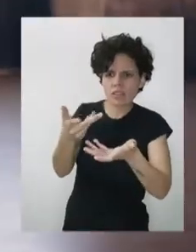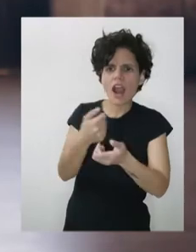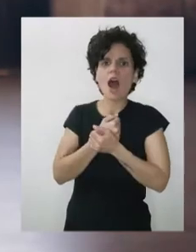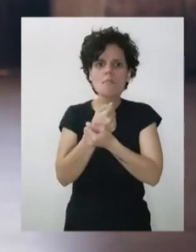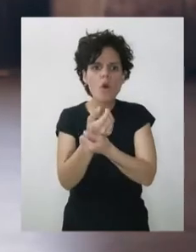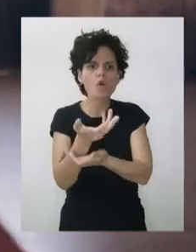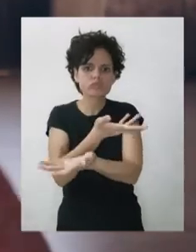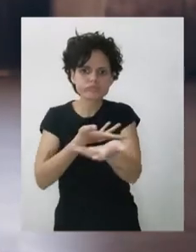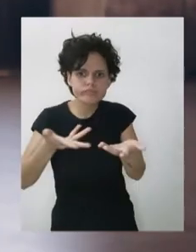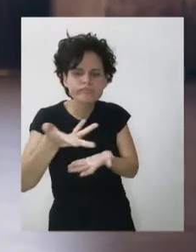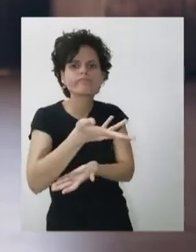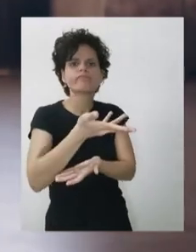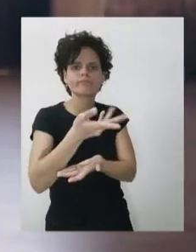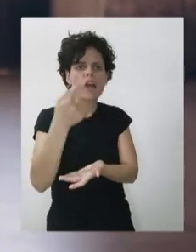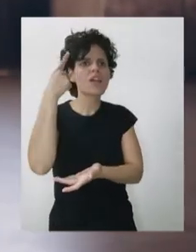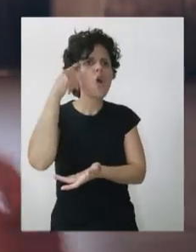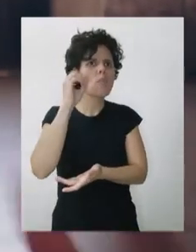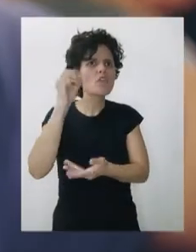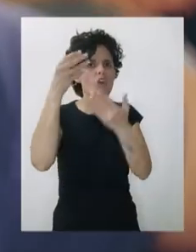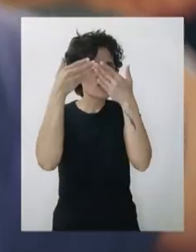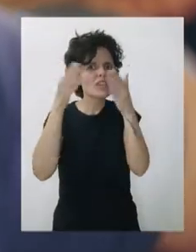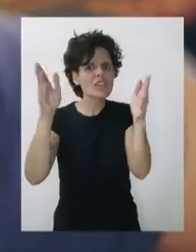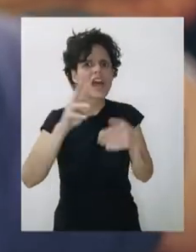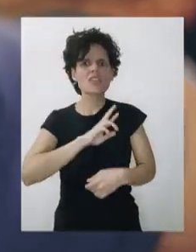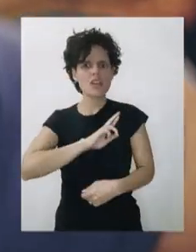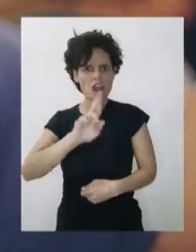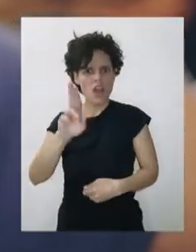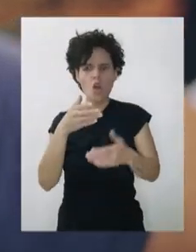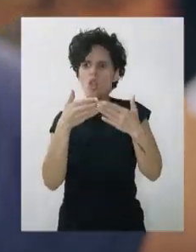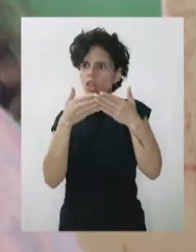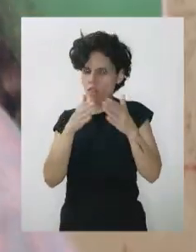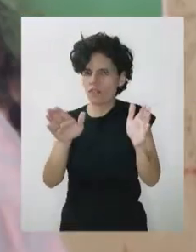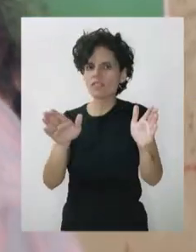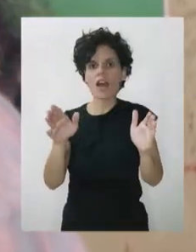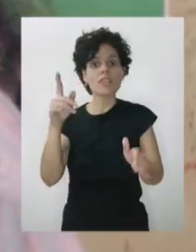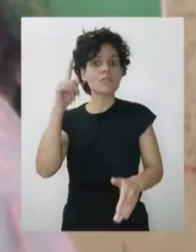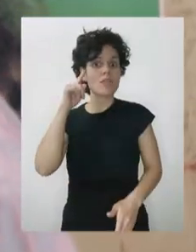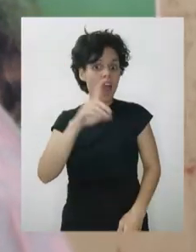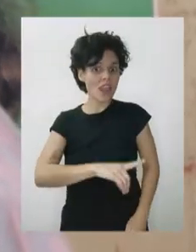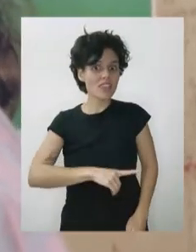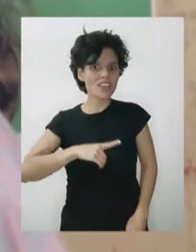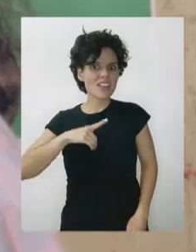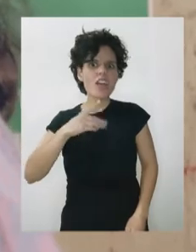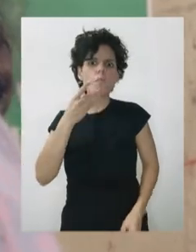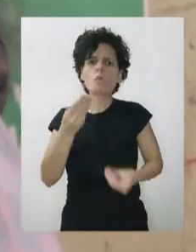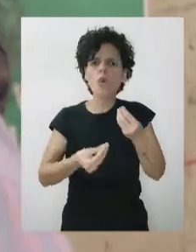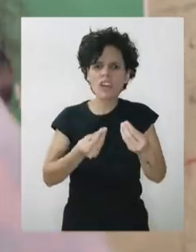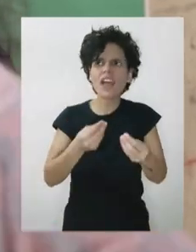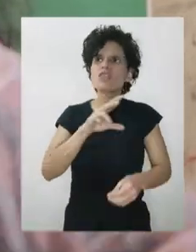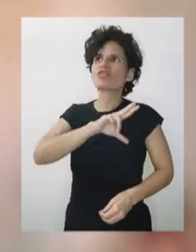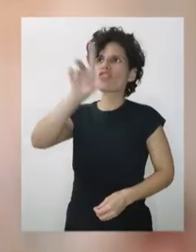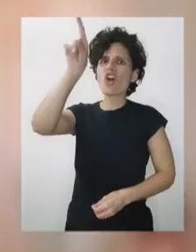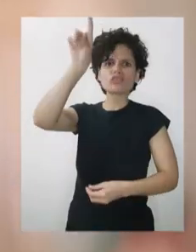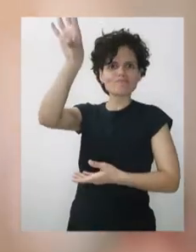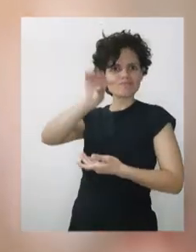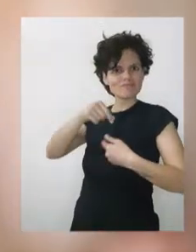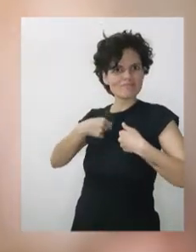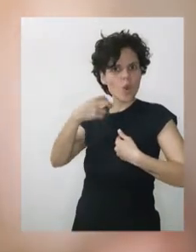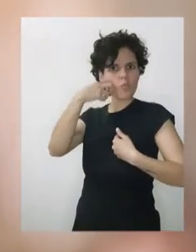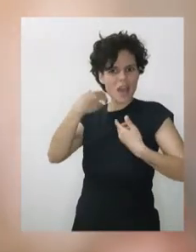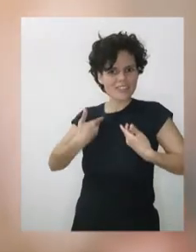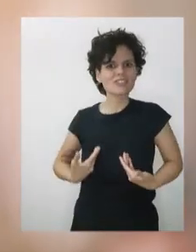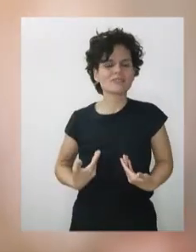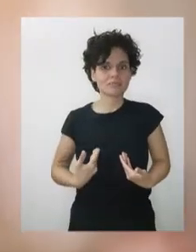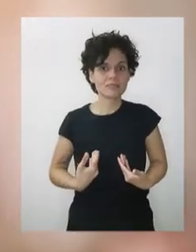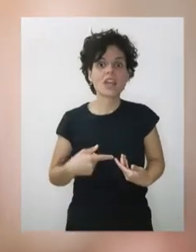la convivencia, la libertad de pensamiento, la libertad religiosa y, por supuesto, la dignidad del ser humano como imagen de Dios. Desde una esfera de respeto,